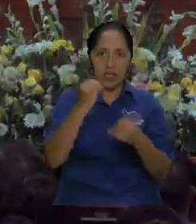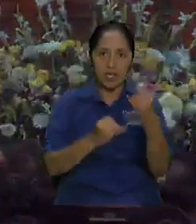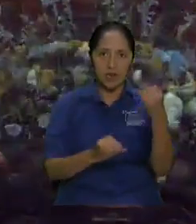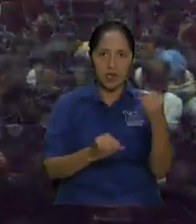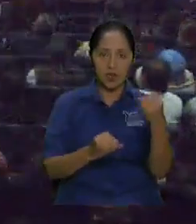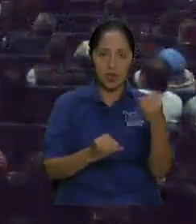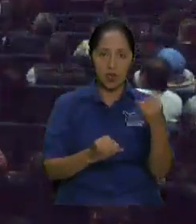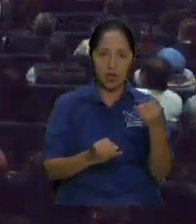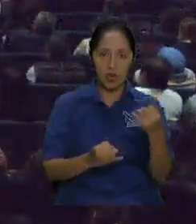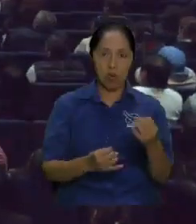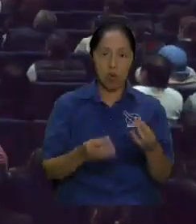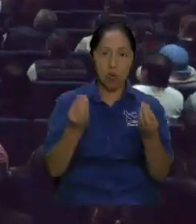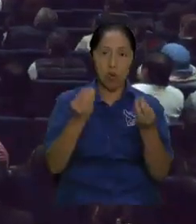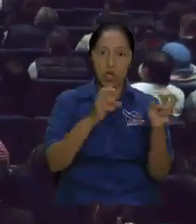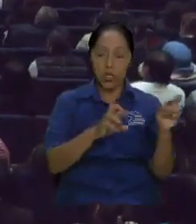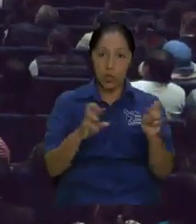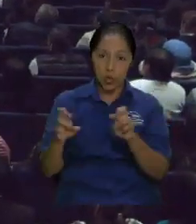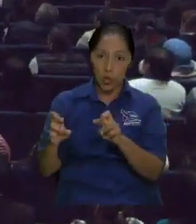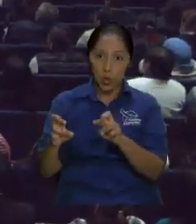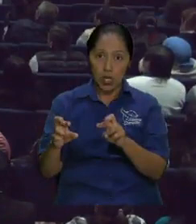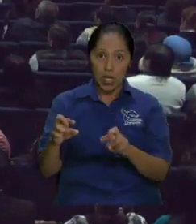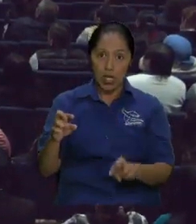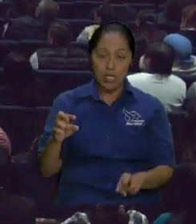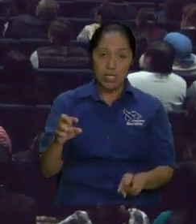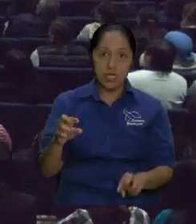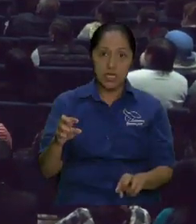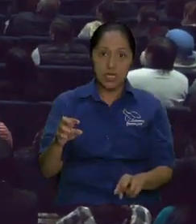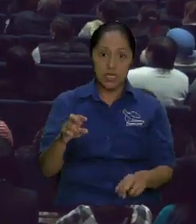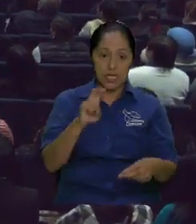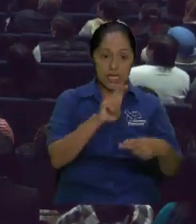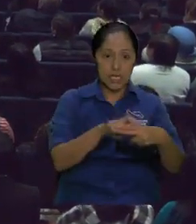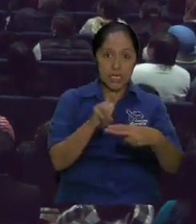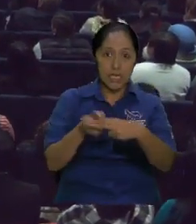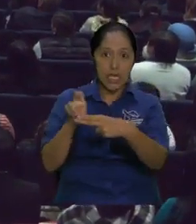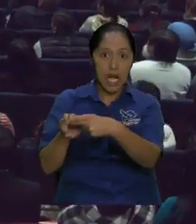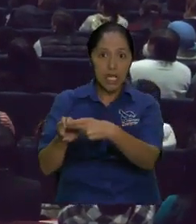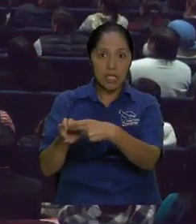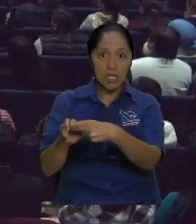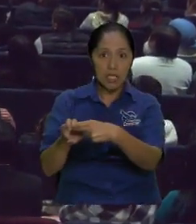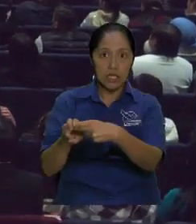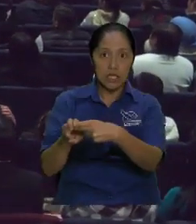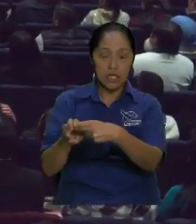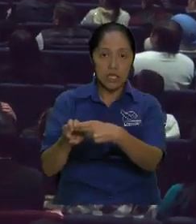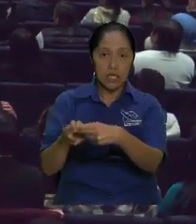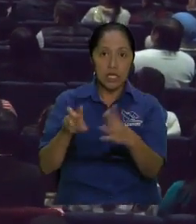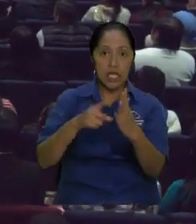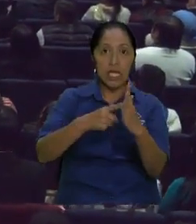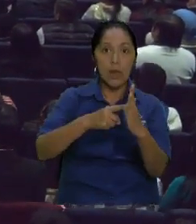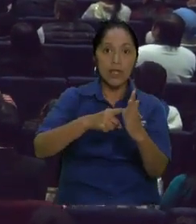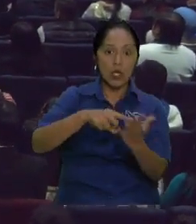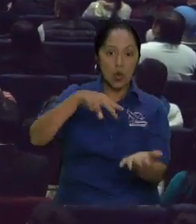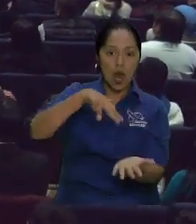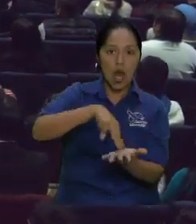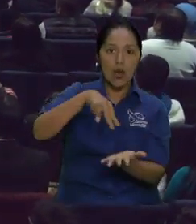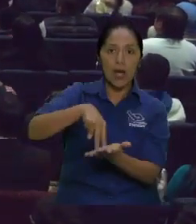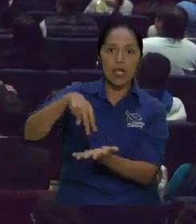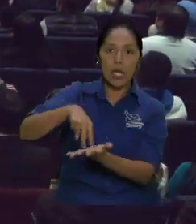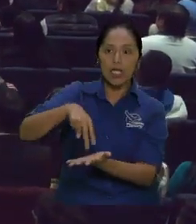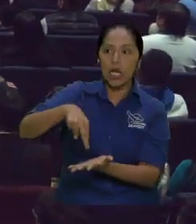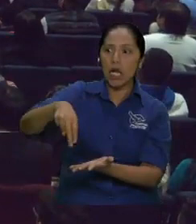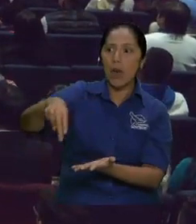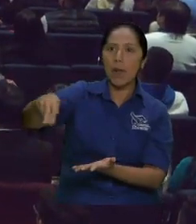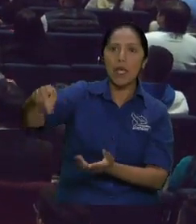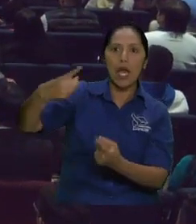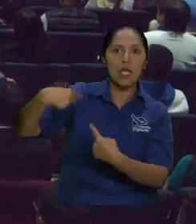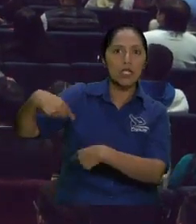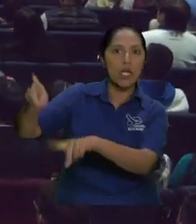bueno y la iglesia estaba tan llena que quedó llena a pesar de que se levantaron mil y se fueron porque si levantaron como